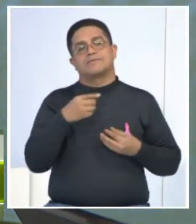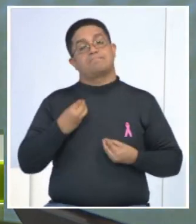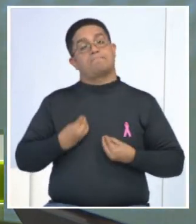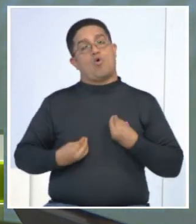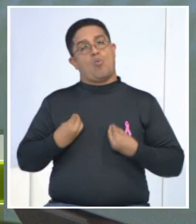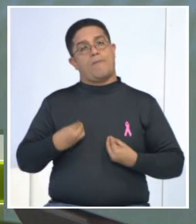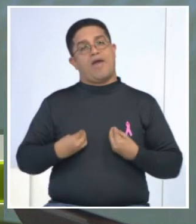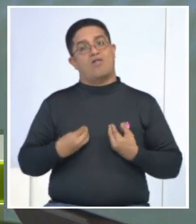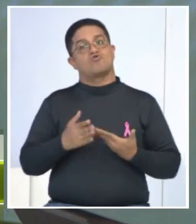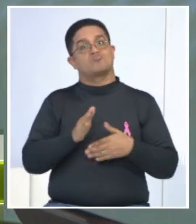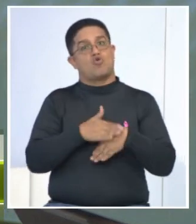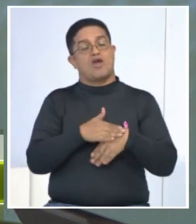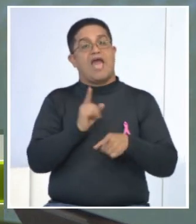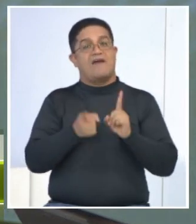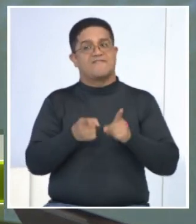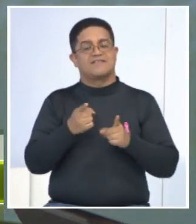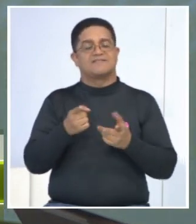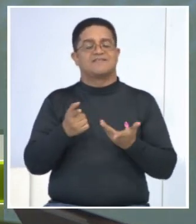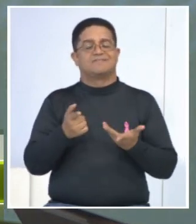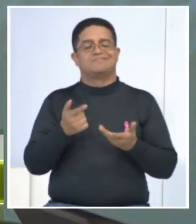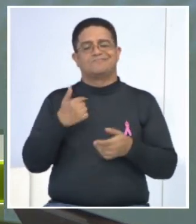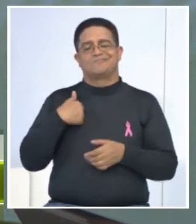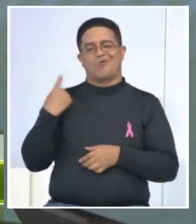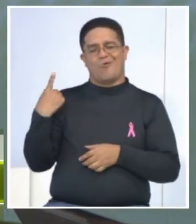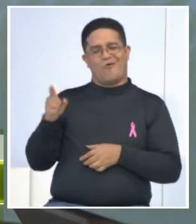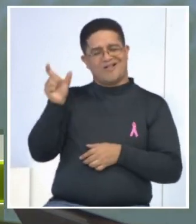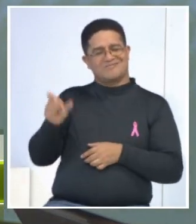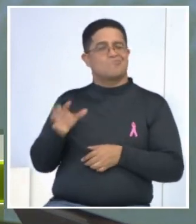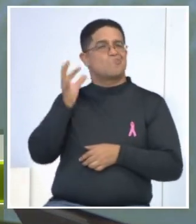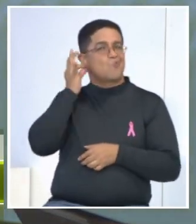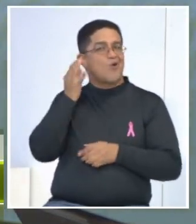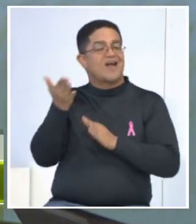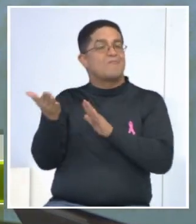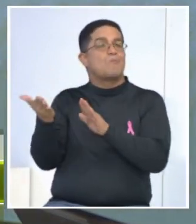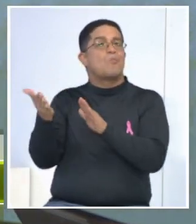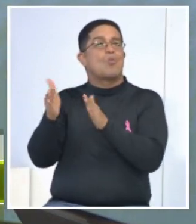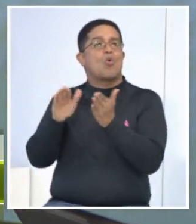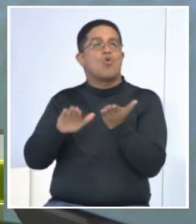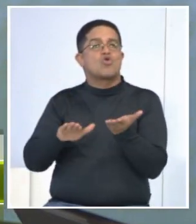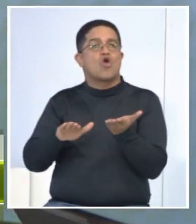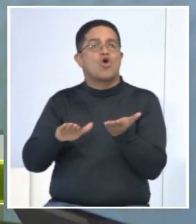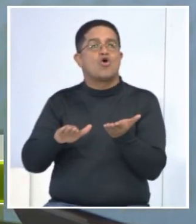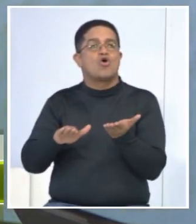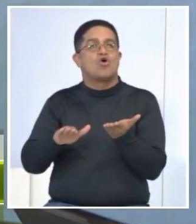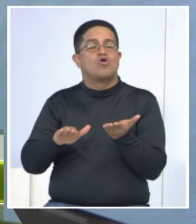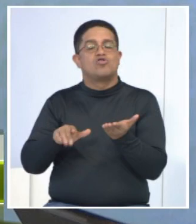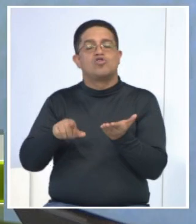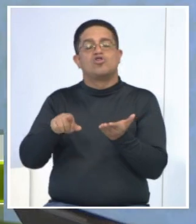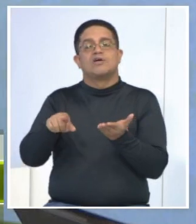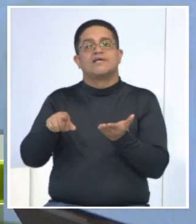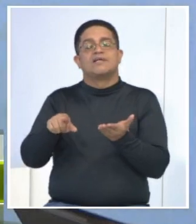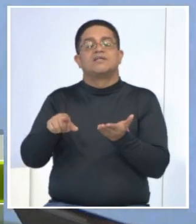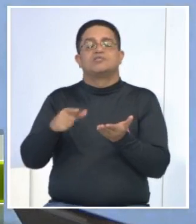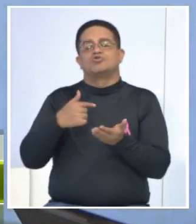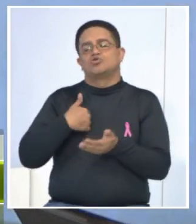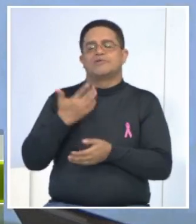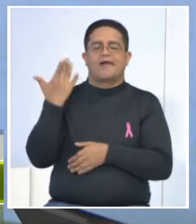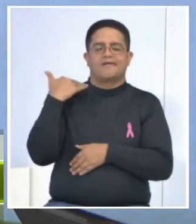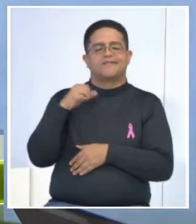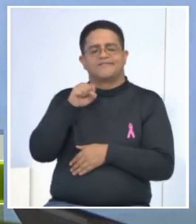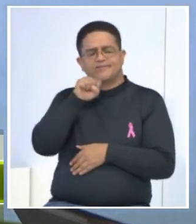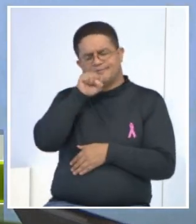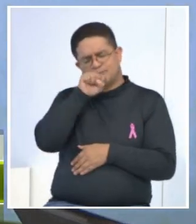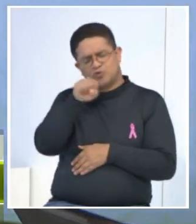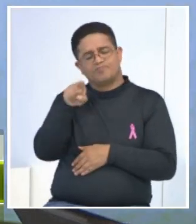los cánceres avanzados. Yo tengo el testimonio de una paciente fallecida, que bueno, está también publicada en mis redes, que quise mucho, que ella